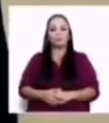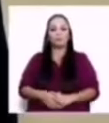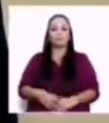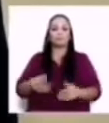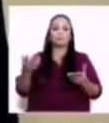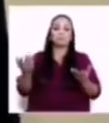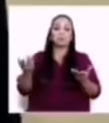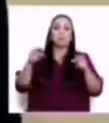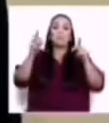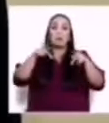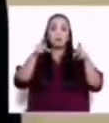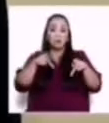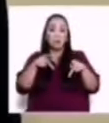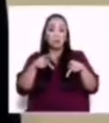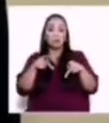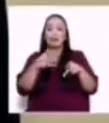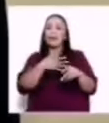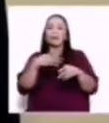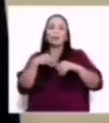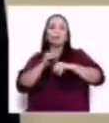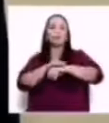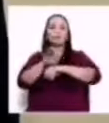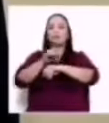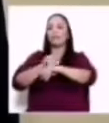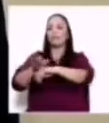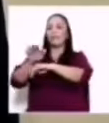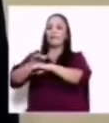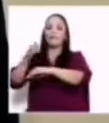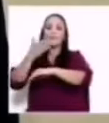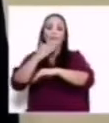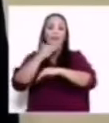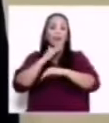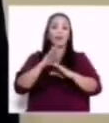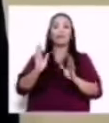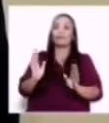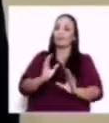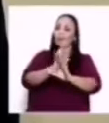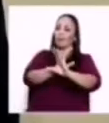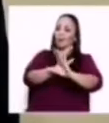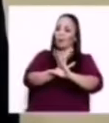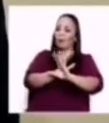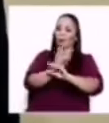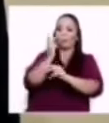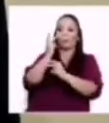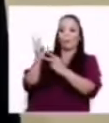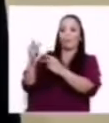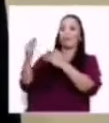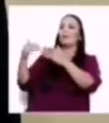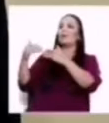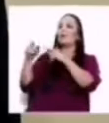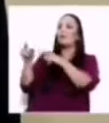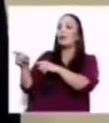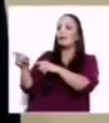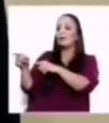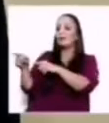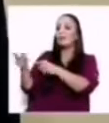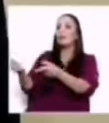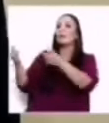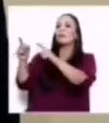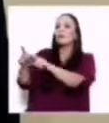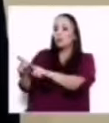cizaña, fíjense en Panamá lo que podrían llegar o lo que podrían terminar cosechando.